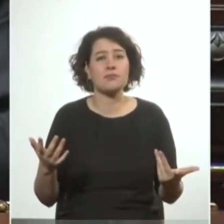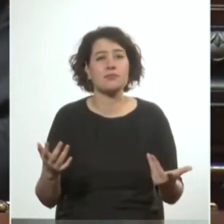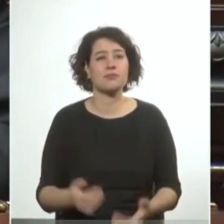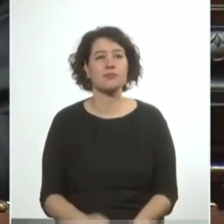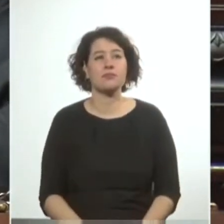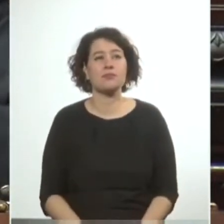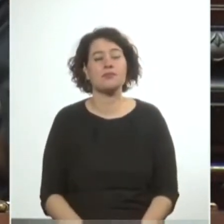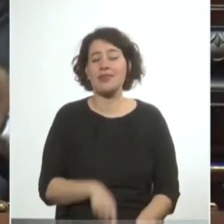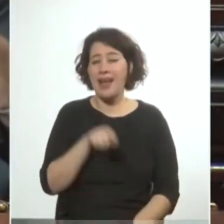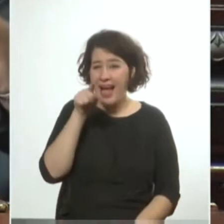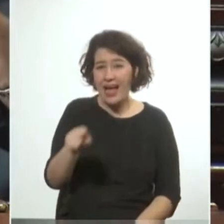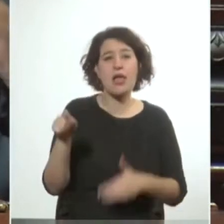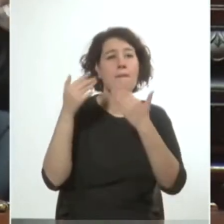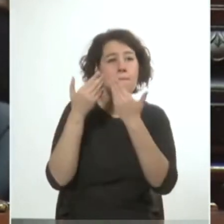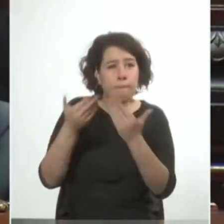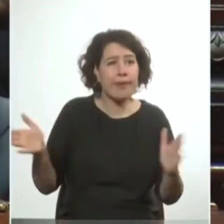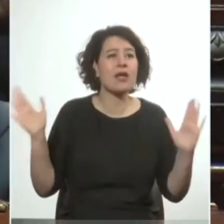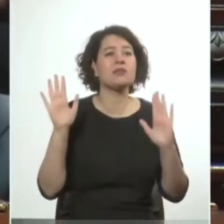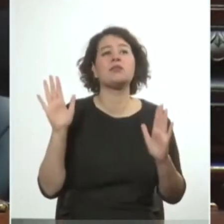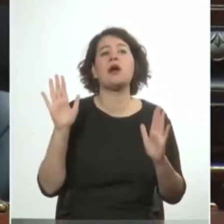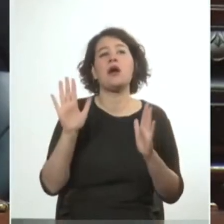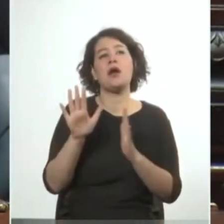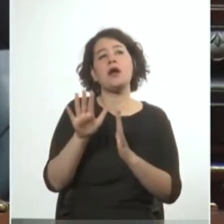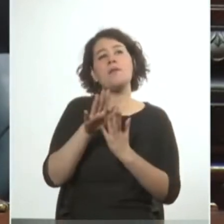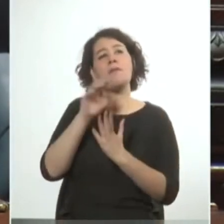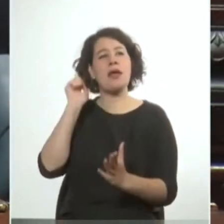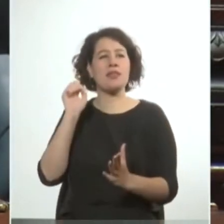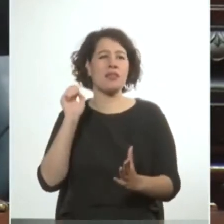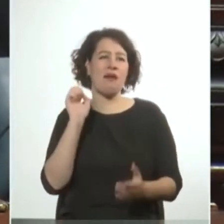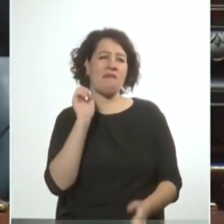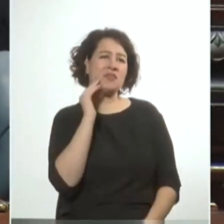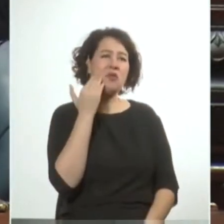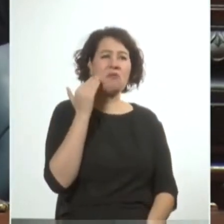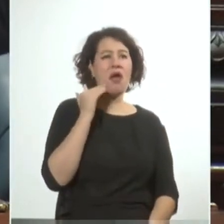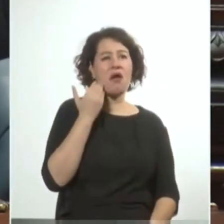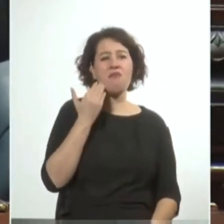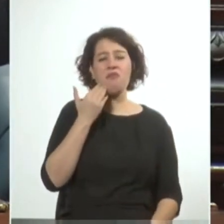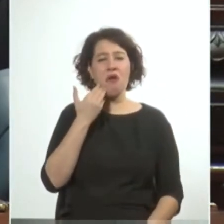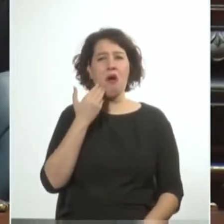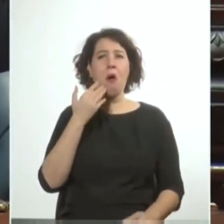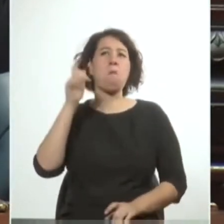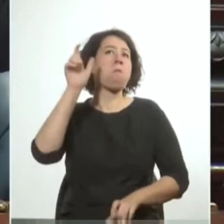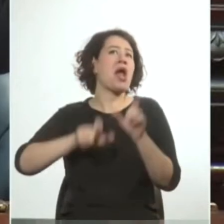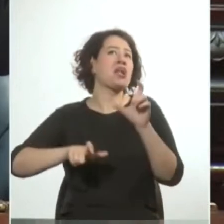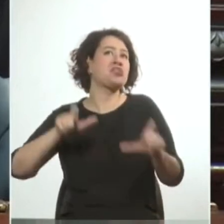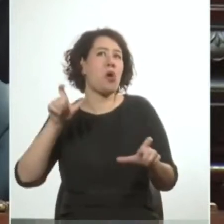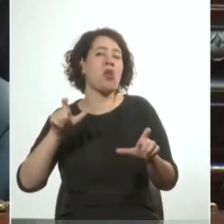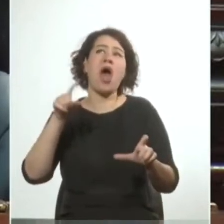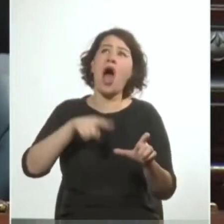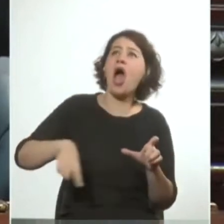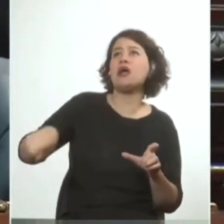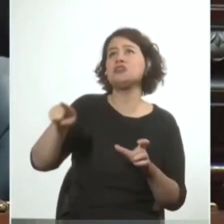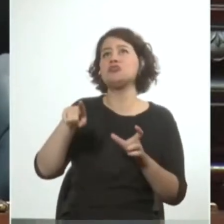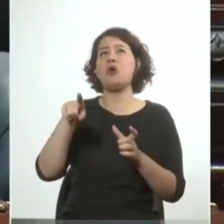y ahí empieza a haber entonces una interpretación bastante soberbia de lo que el pueblo engañado